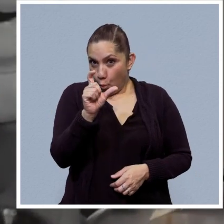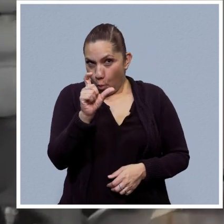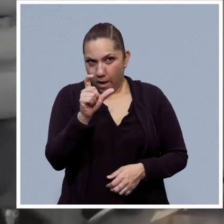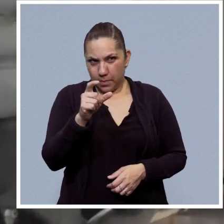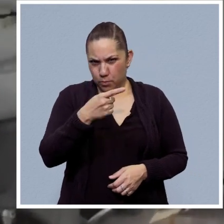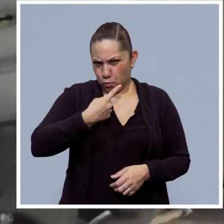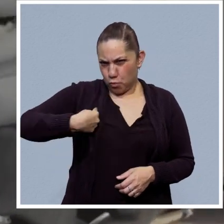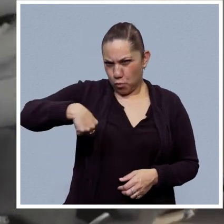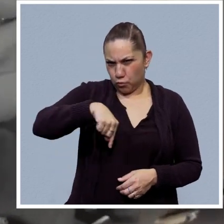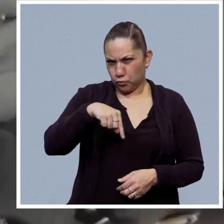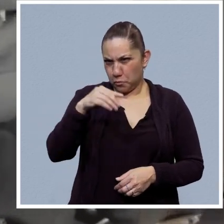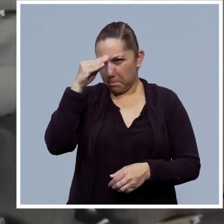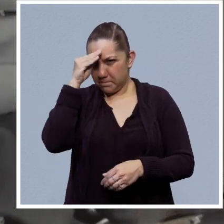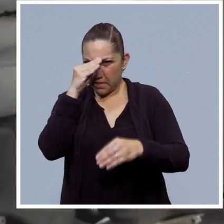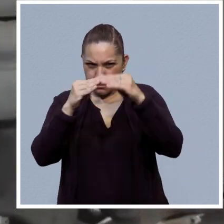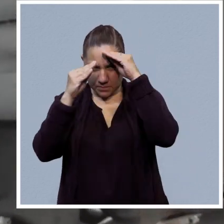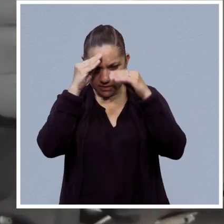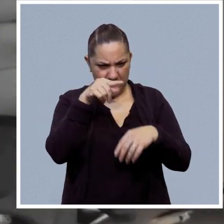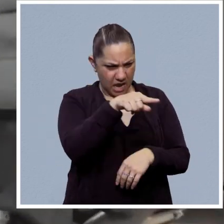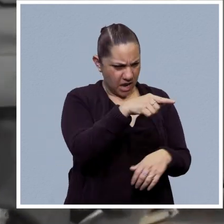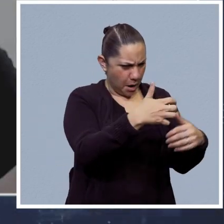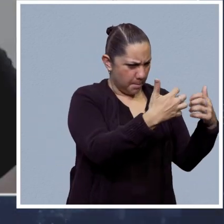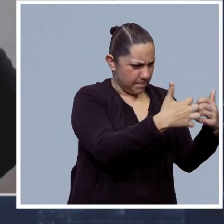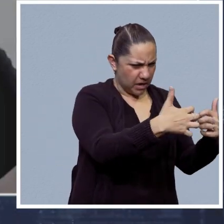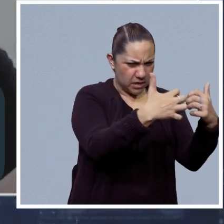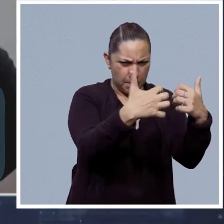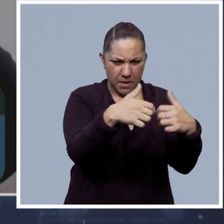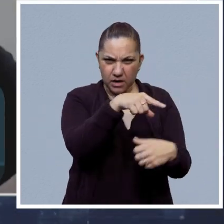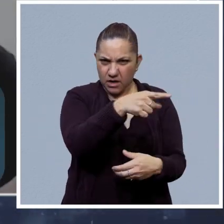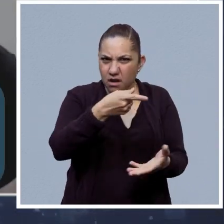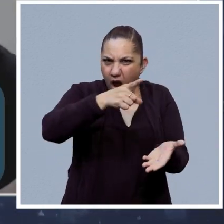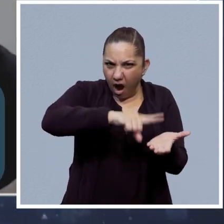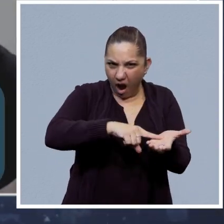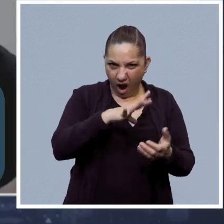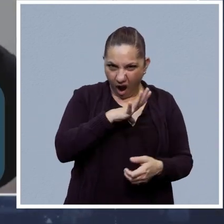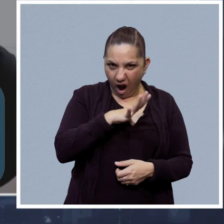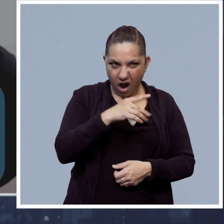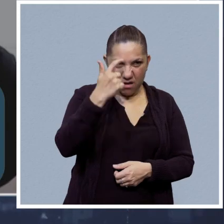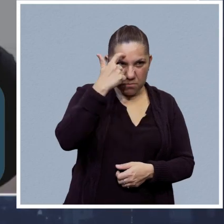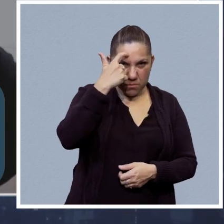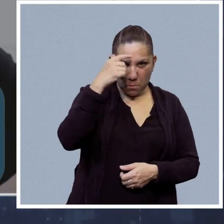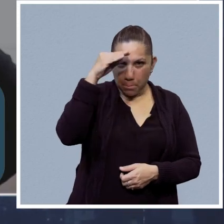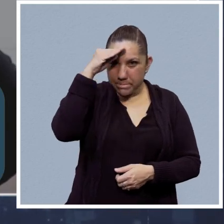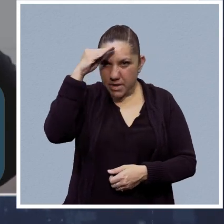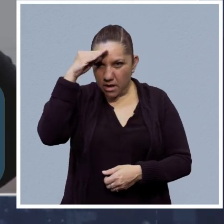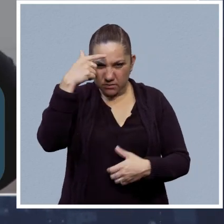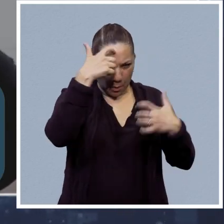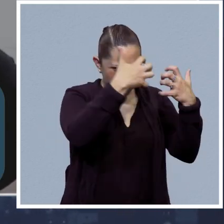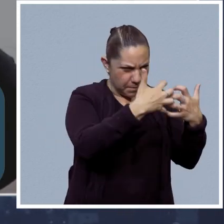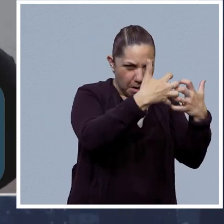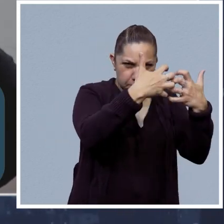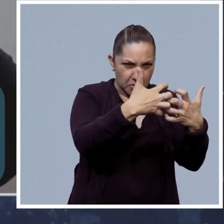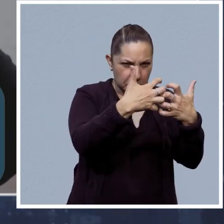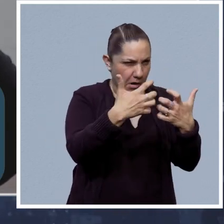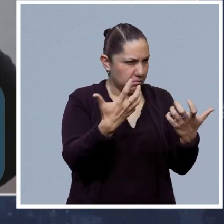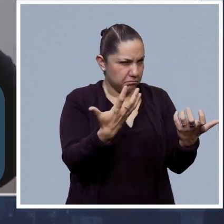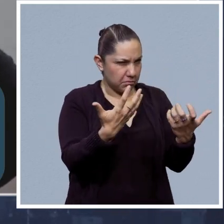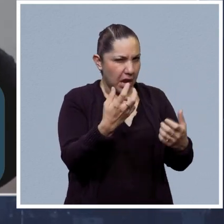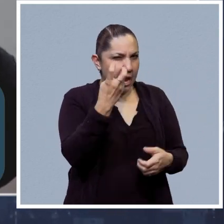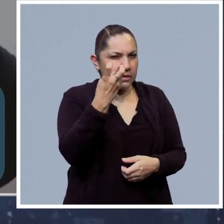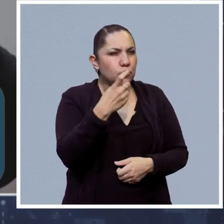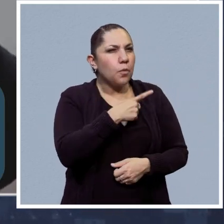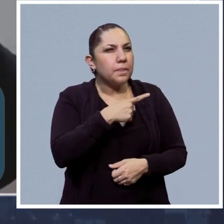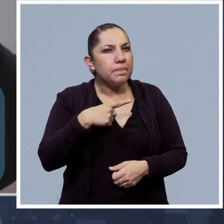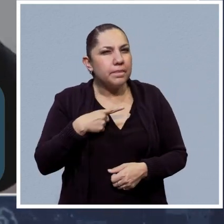Cuando hablamos de qué tan inteligentes son las máquinas, pues es muy parecido cuando queremos juzgar qué tan inteligentes somos, pues tenemos que